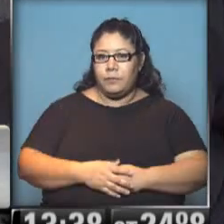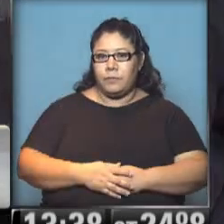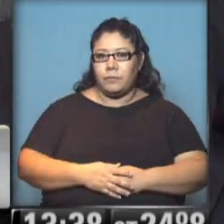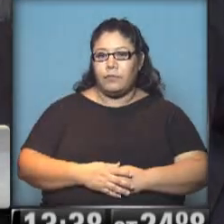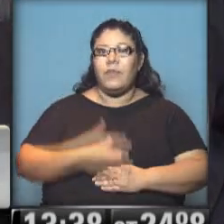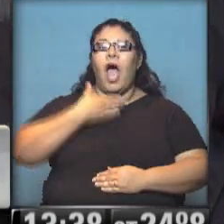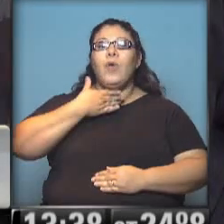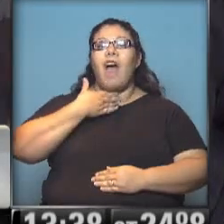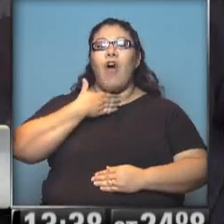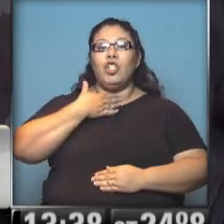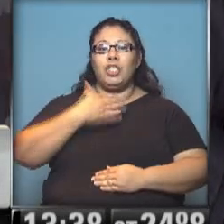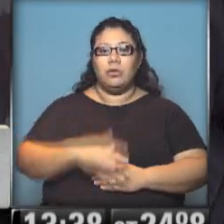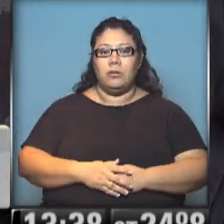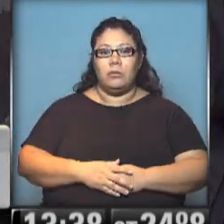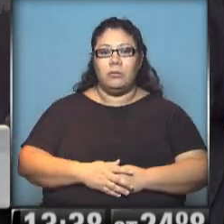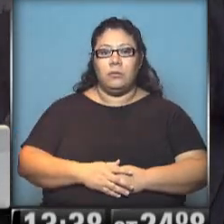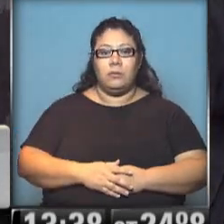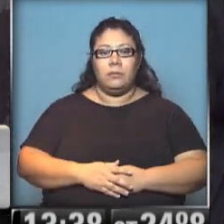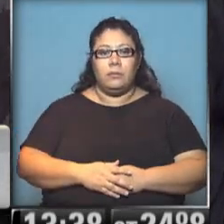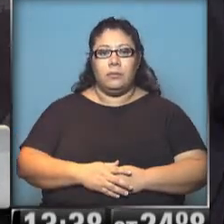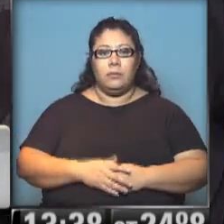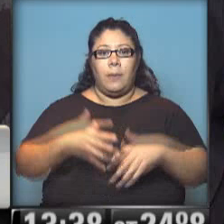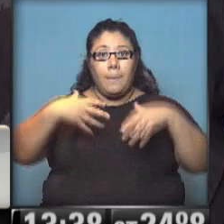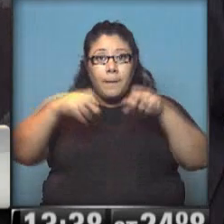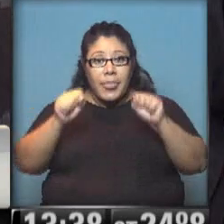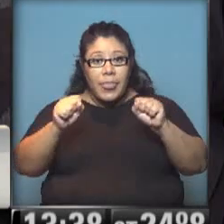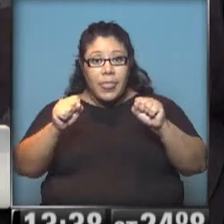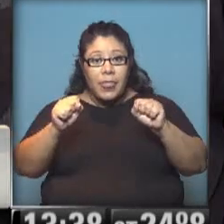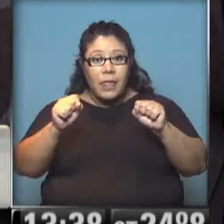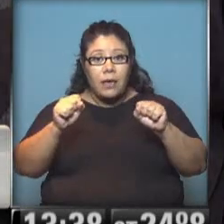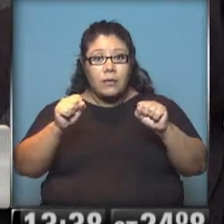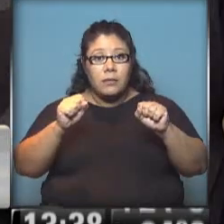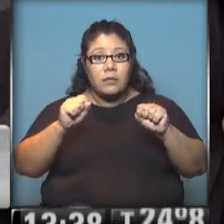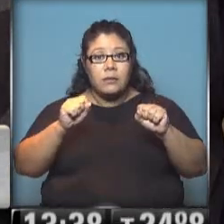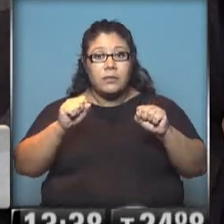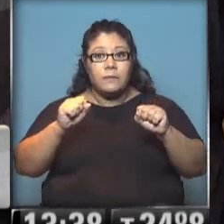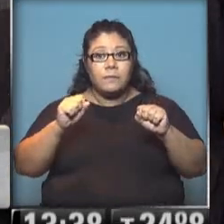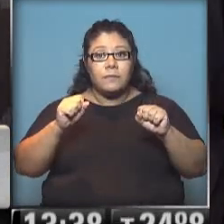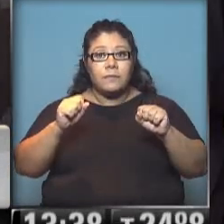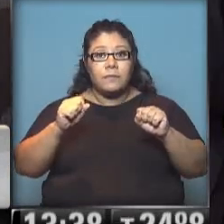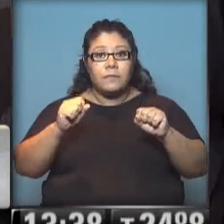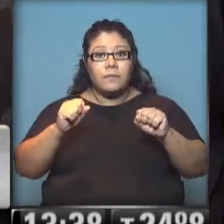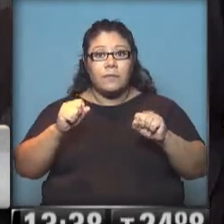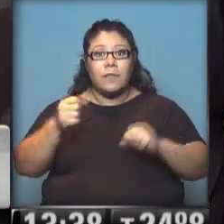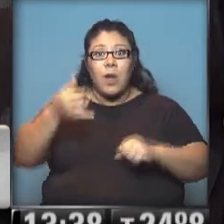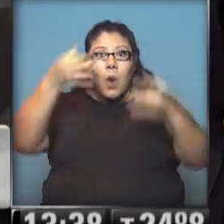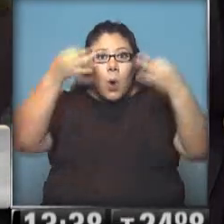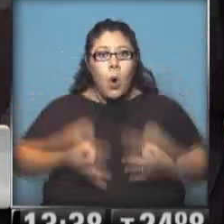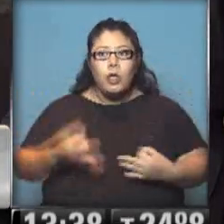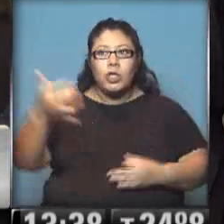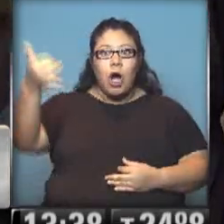¿Aparecieron? Aparecieron. A ver. ¿Aparecieron? Hola Hernán. Sí, ahí justo acá va la recibe llamada. ¿Aparecieron?